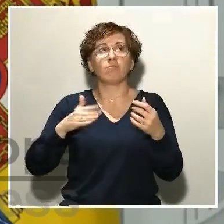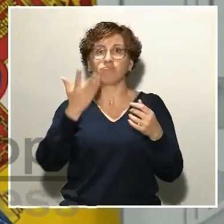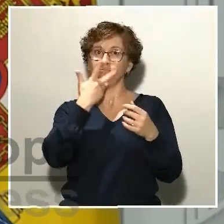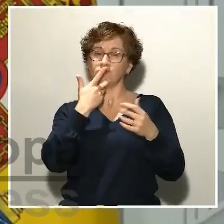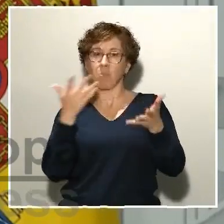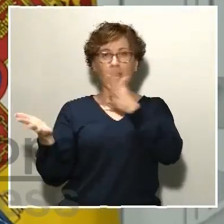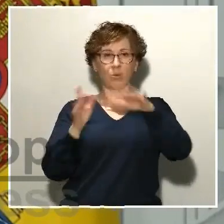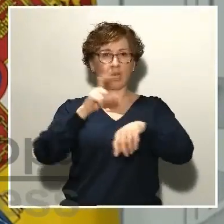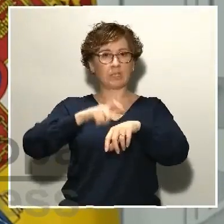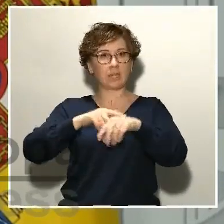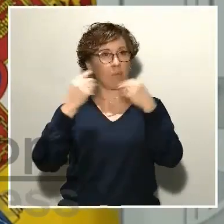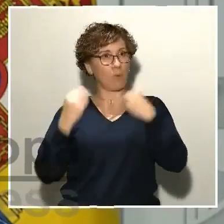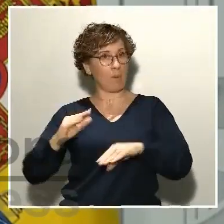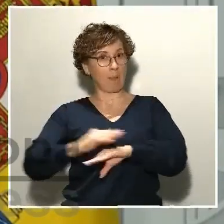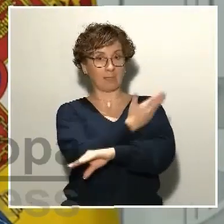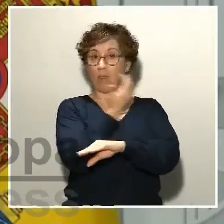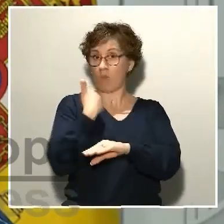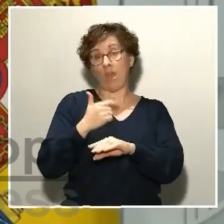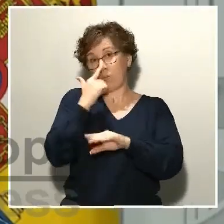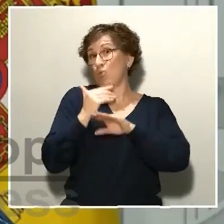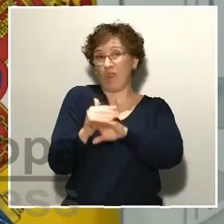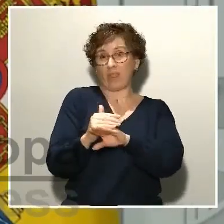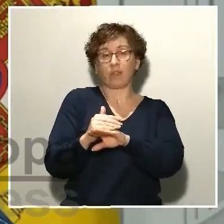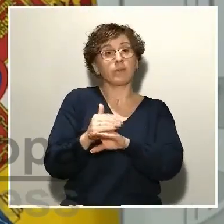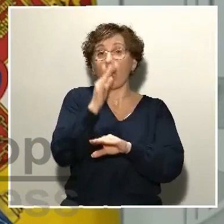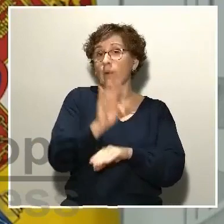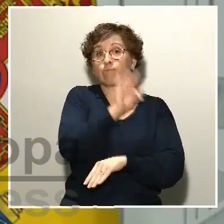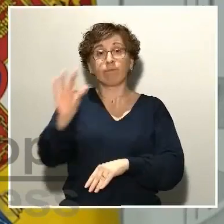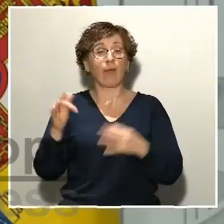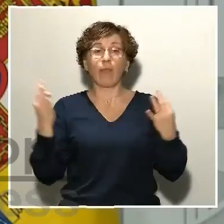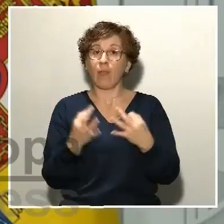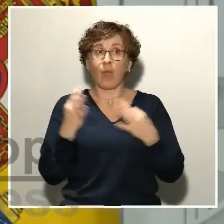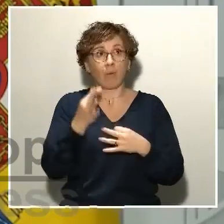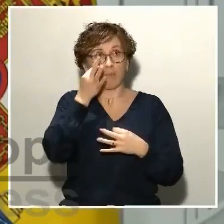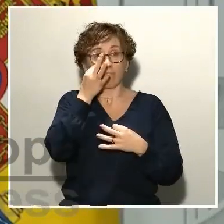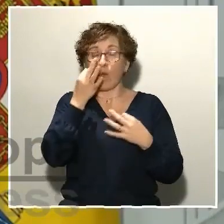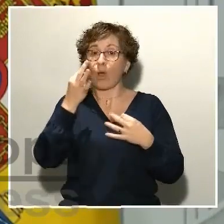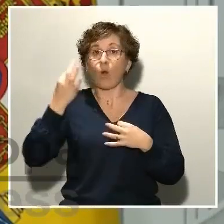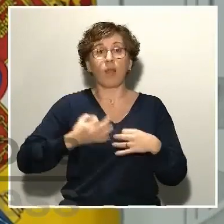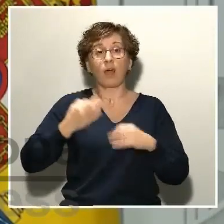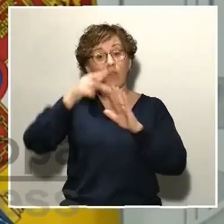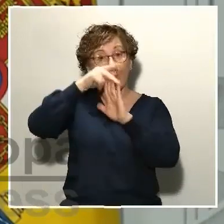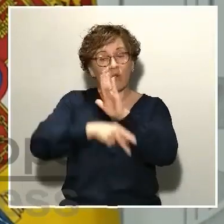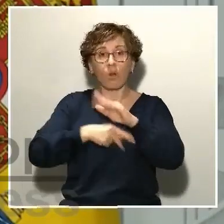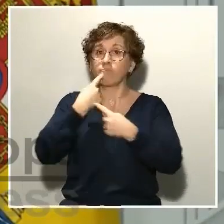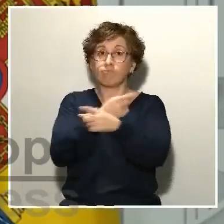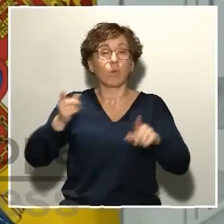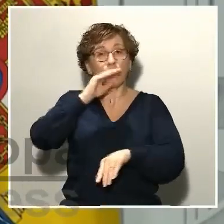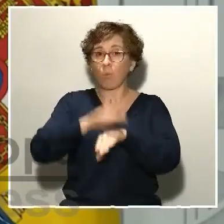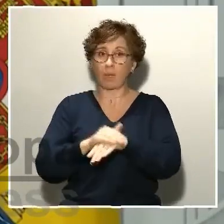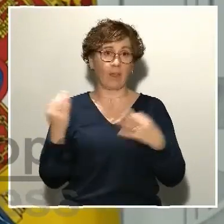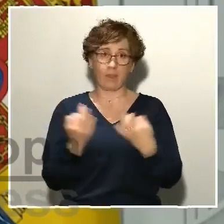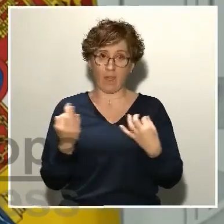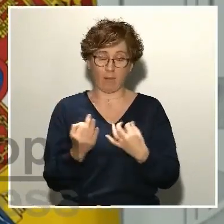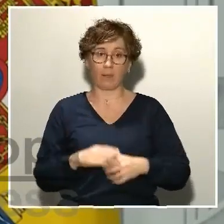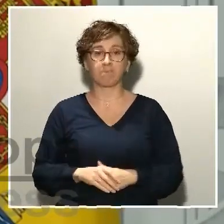se ha visto y nos vemos en la obligación necesaria y precisa de que la norma debe cumplirse. En ese sentido puedo decirles que al día de